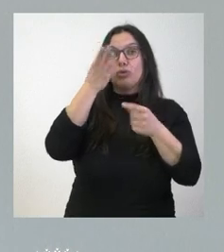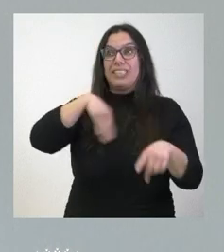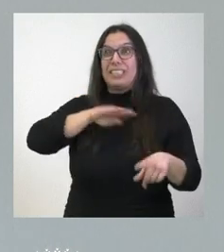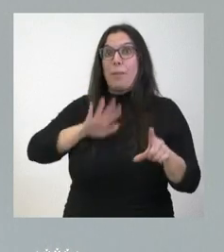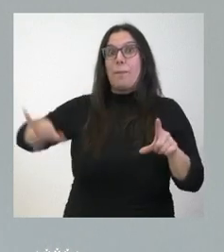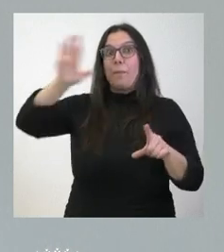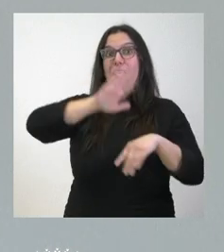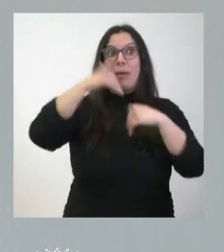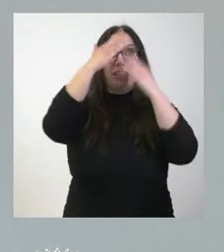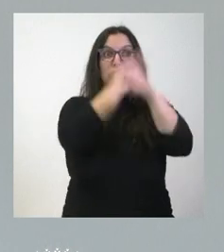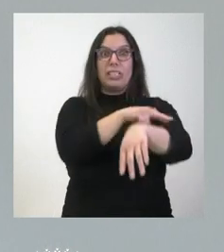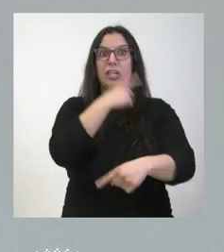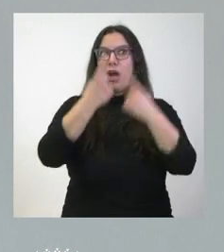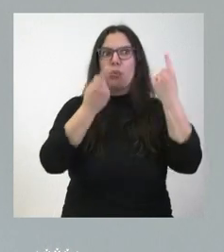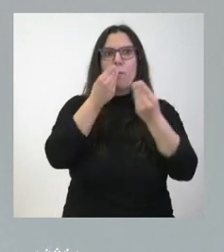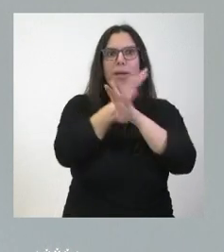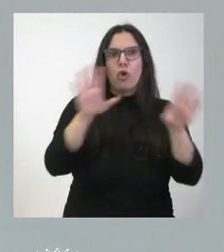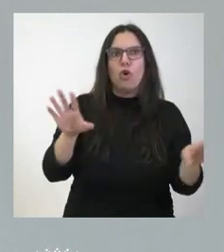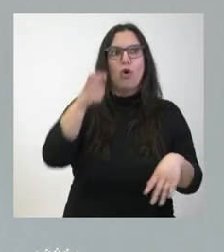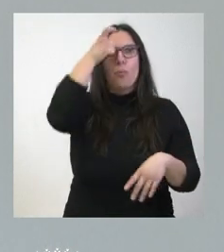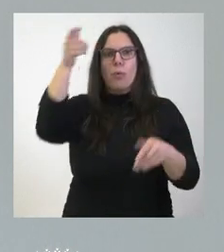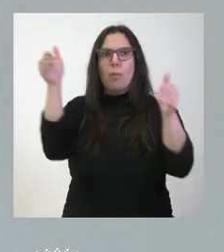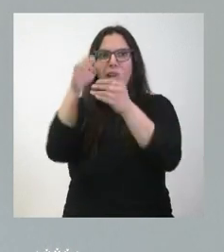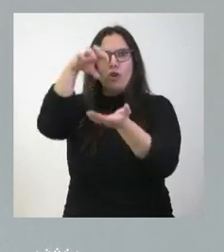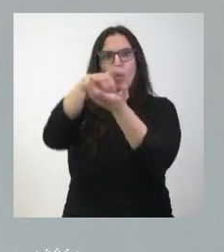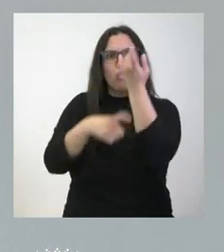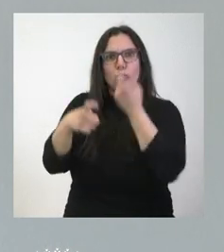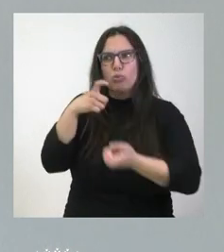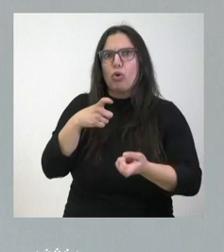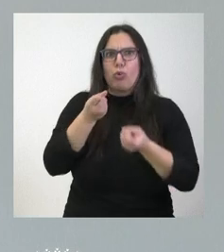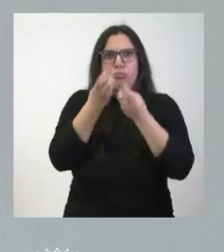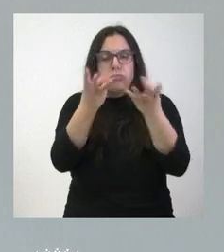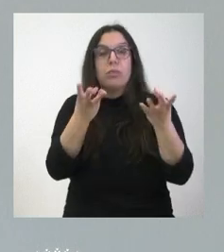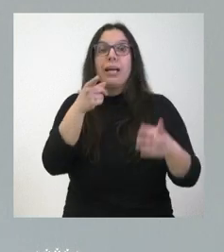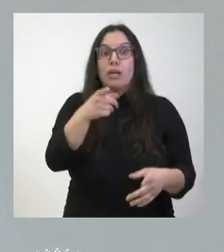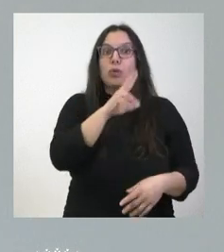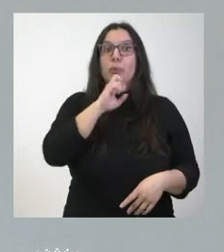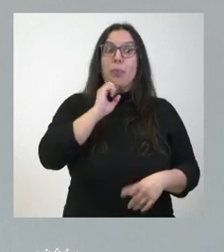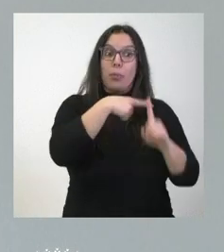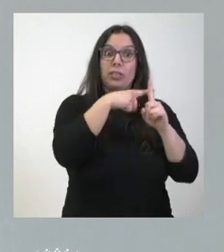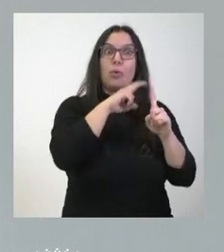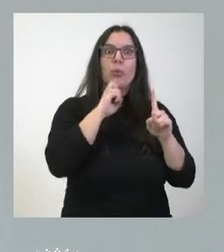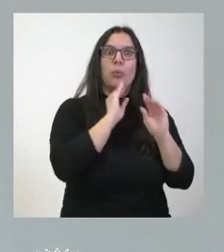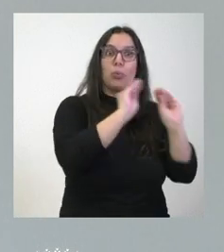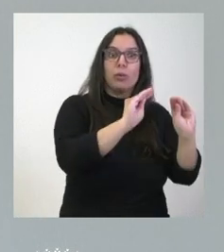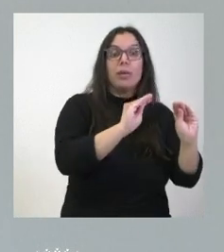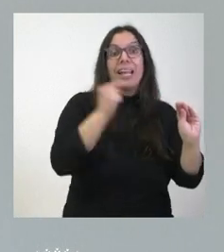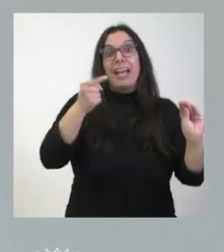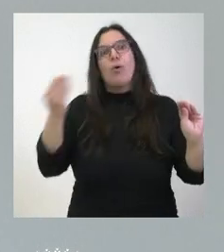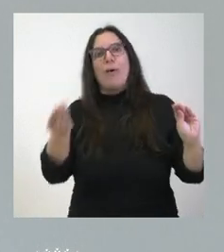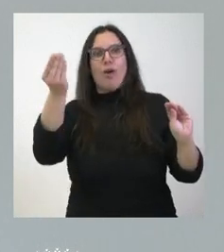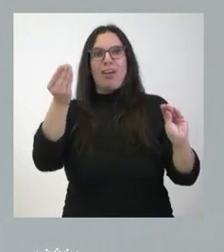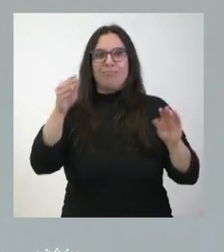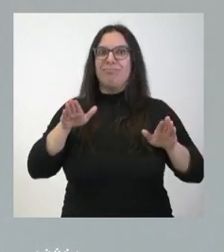atención sanitaria, en número de consultorios locales y esto es lo que tenemos que mantener en lo que sea positivo y mejorar en lo que sea negativo.